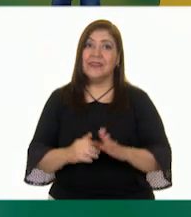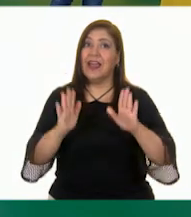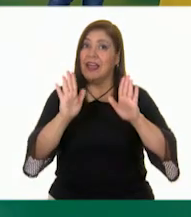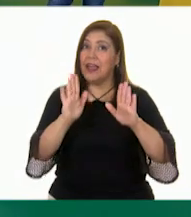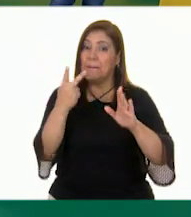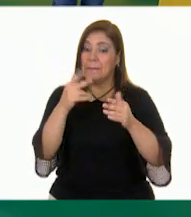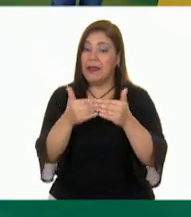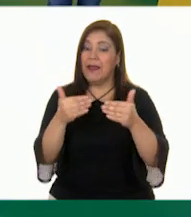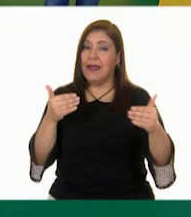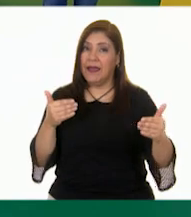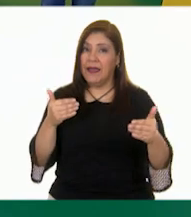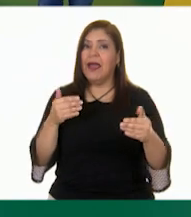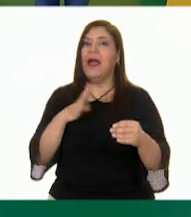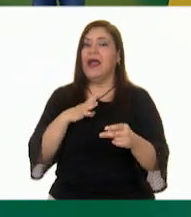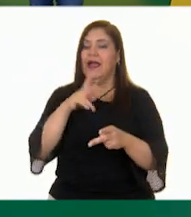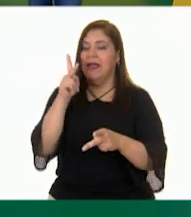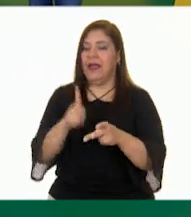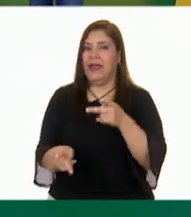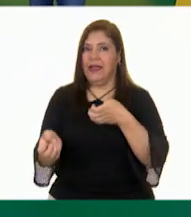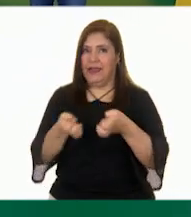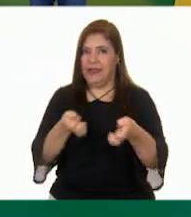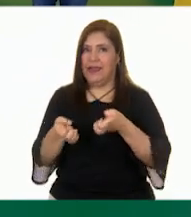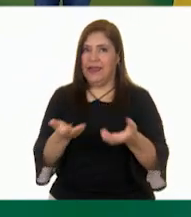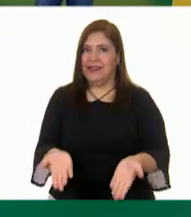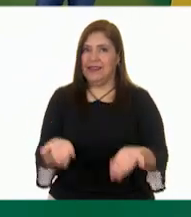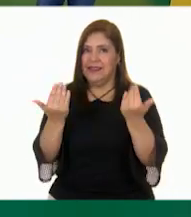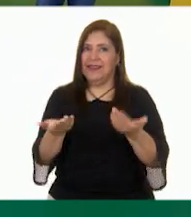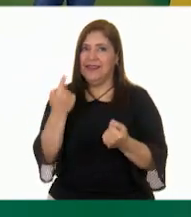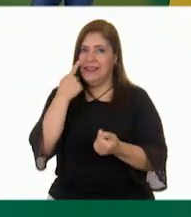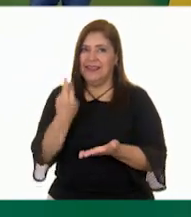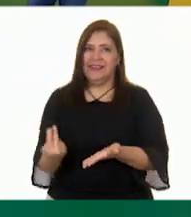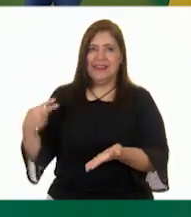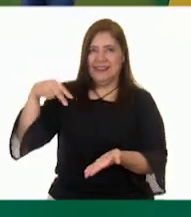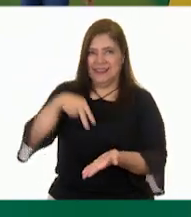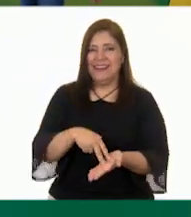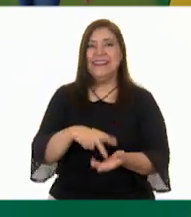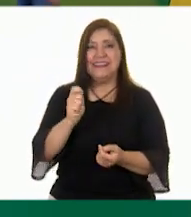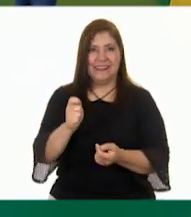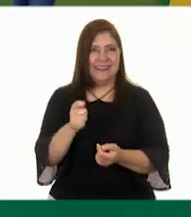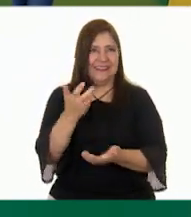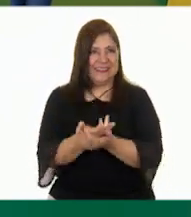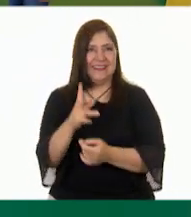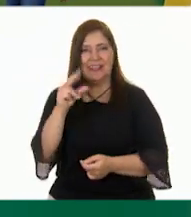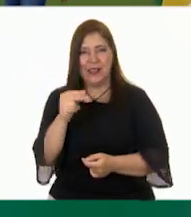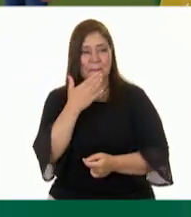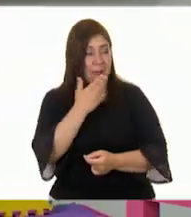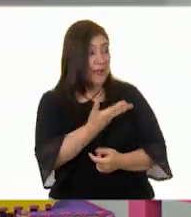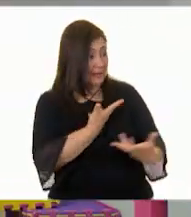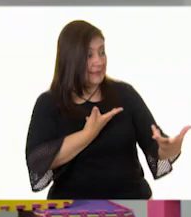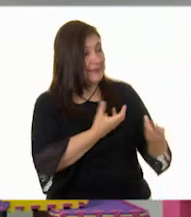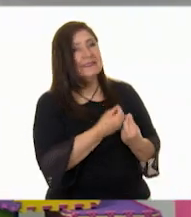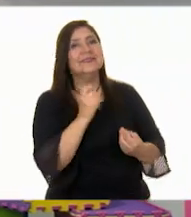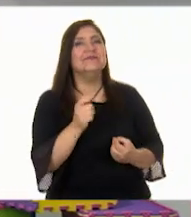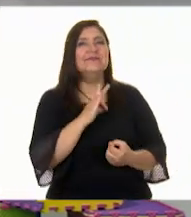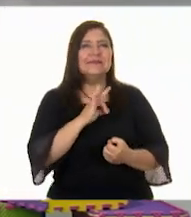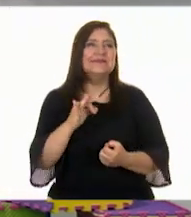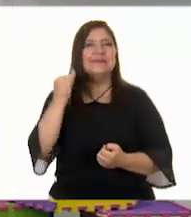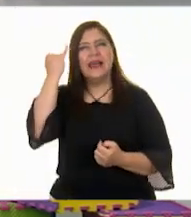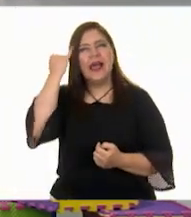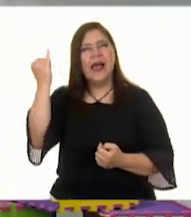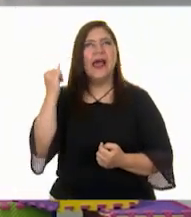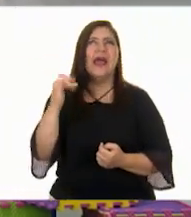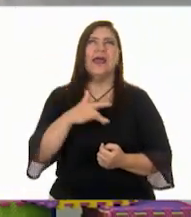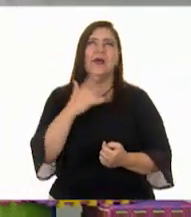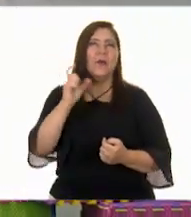¡Ay, pero antes tenemos que hacer una pausa activa, ¿eh? ¡Vamos, levántense todos! ¡Arriba! Maestra, ¿me acompaña? Claro. ¿Le parece si hacemos como cuando